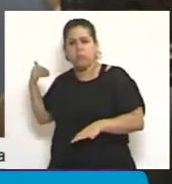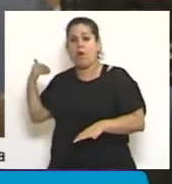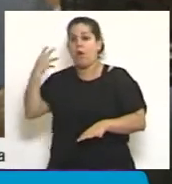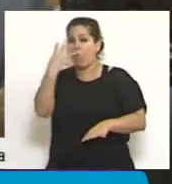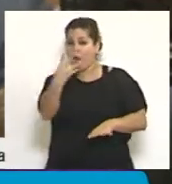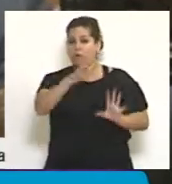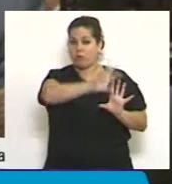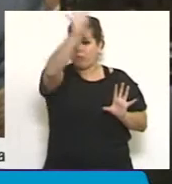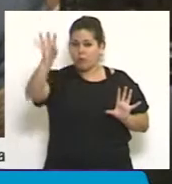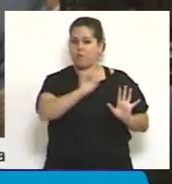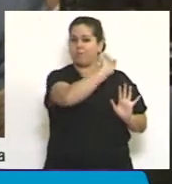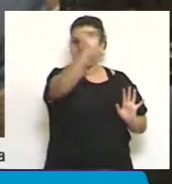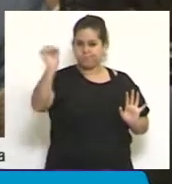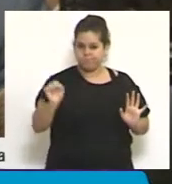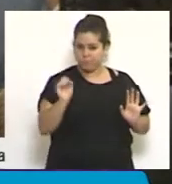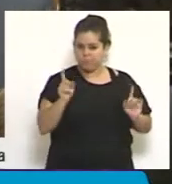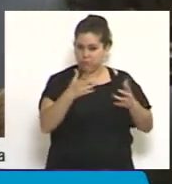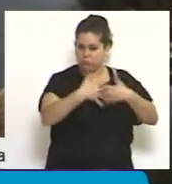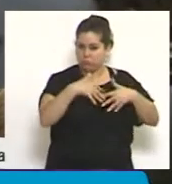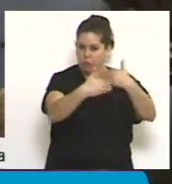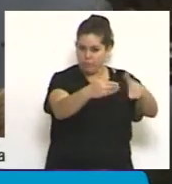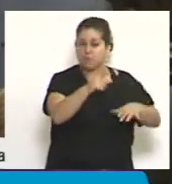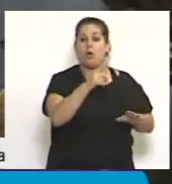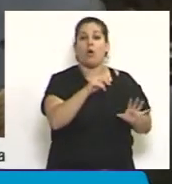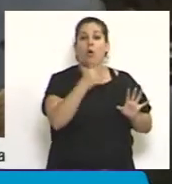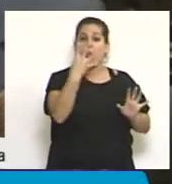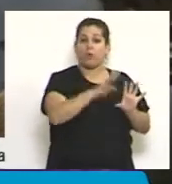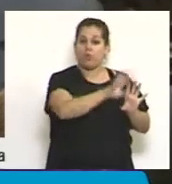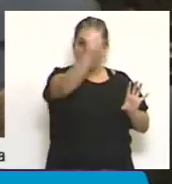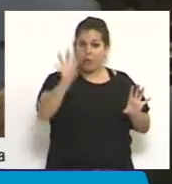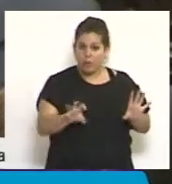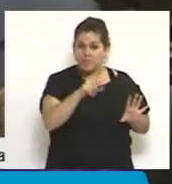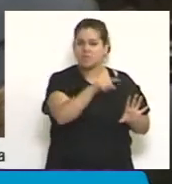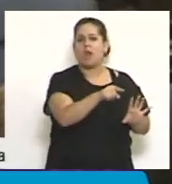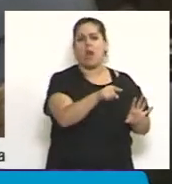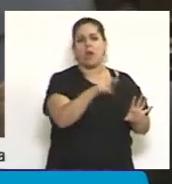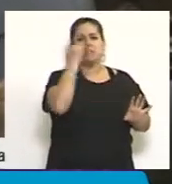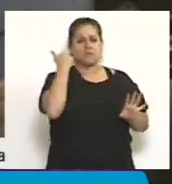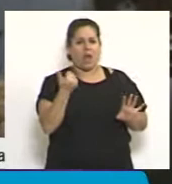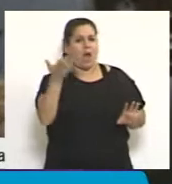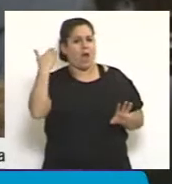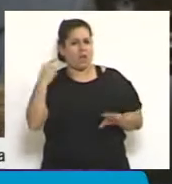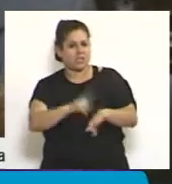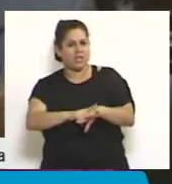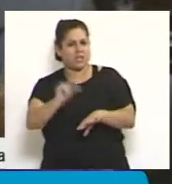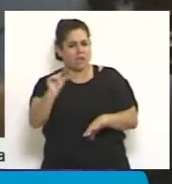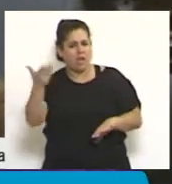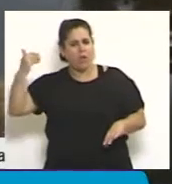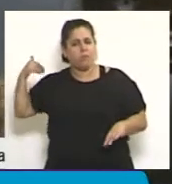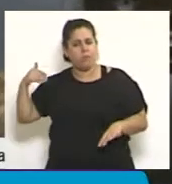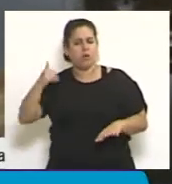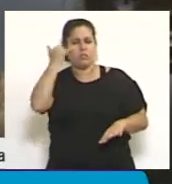provincias argentinas. Estas cuatro provincias argentinas ya hace tiempo que tienen en